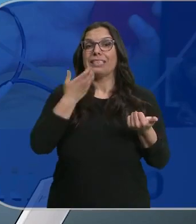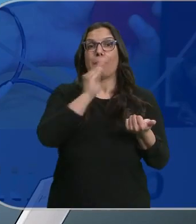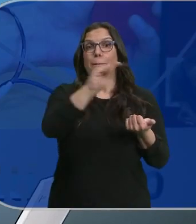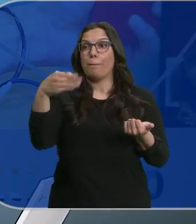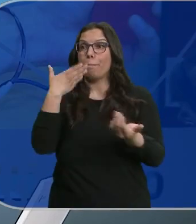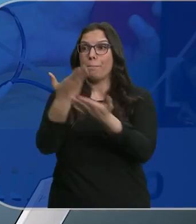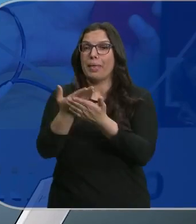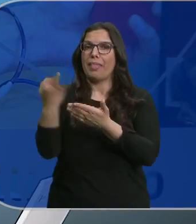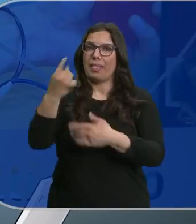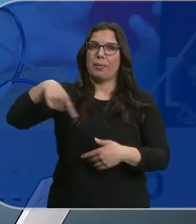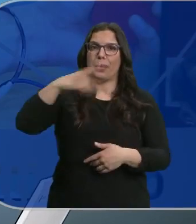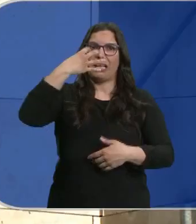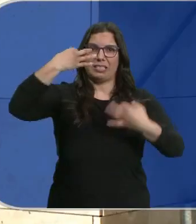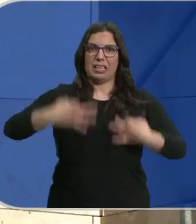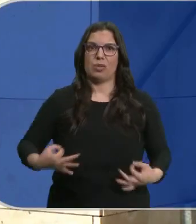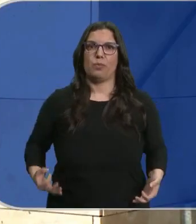serio sus llamamientos.